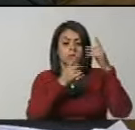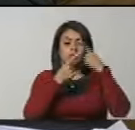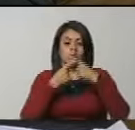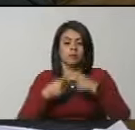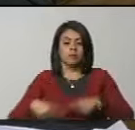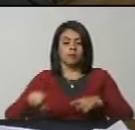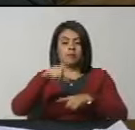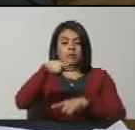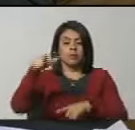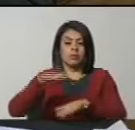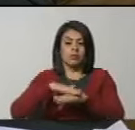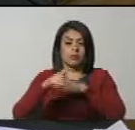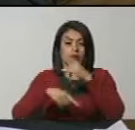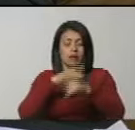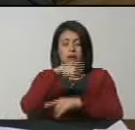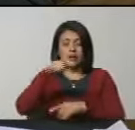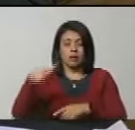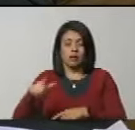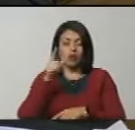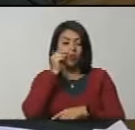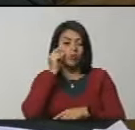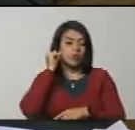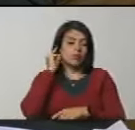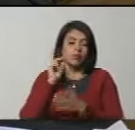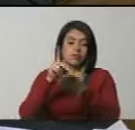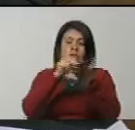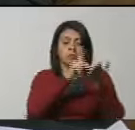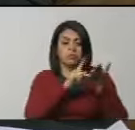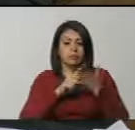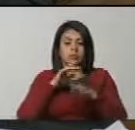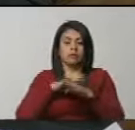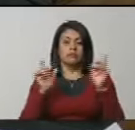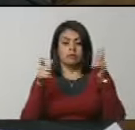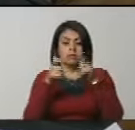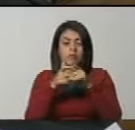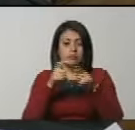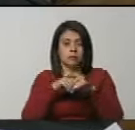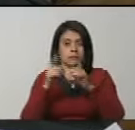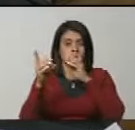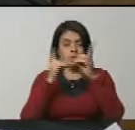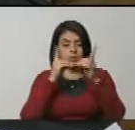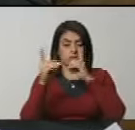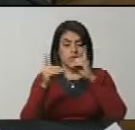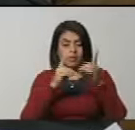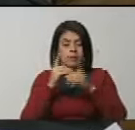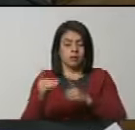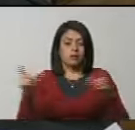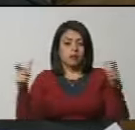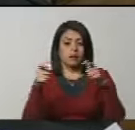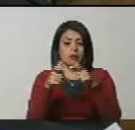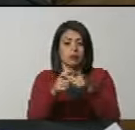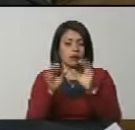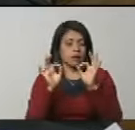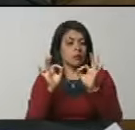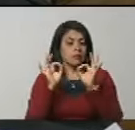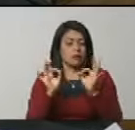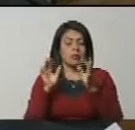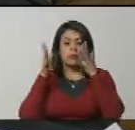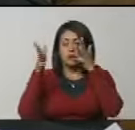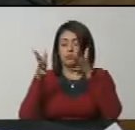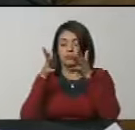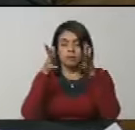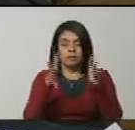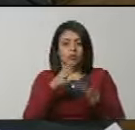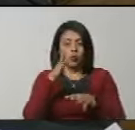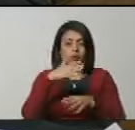u otros funcionarios, ciudadanas o ciudadanos, a participar en las reuniones y discusiones de las sesiones en calidad de asesores,